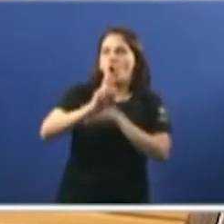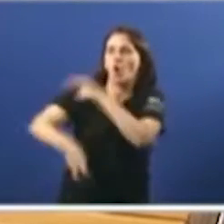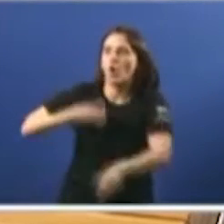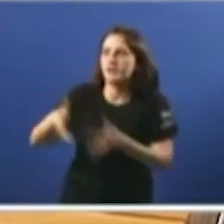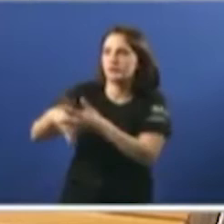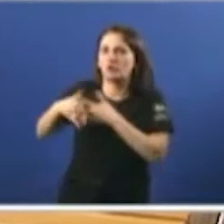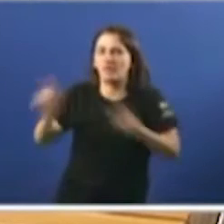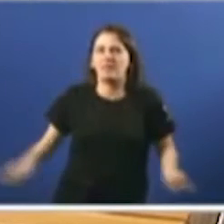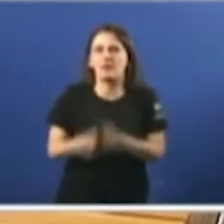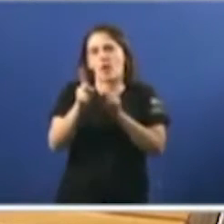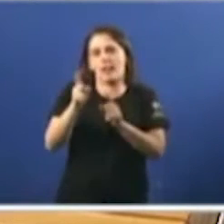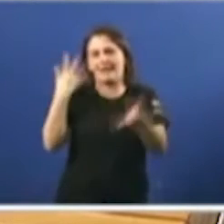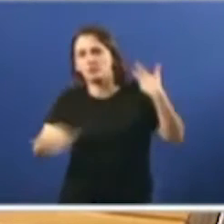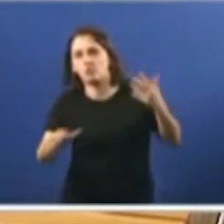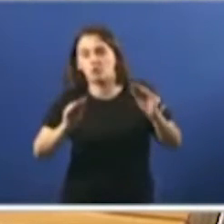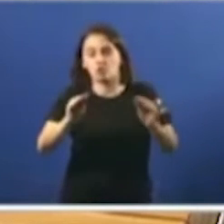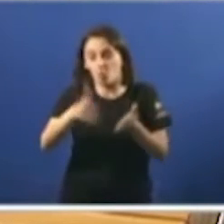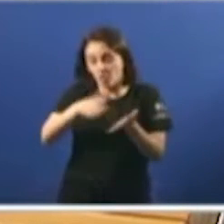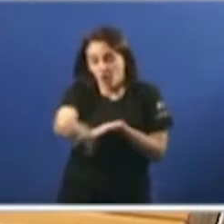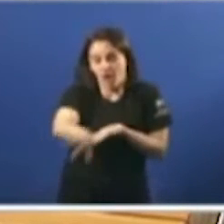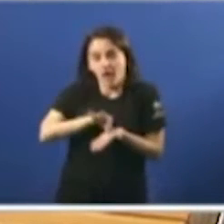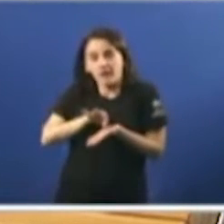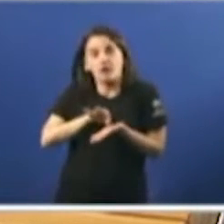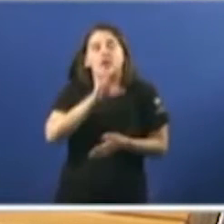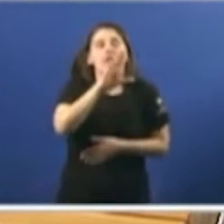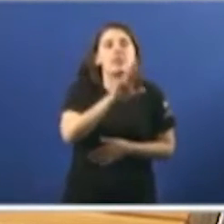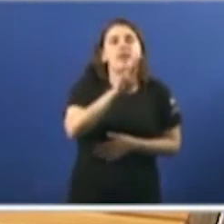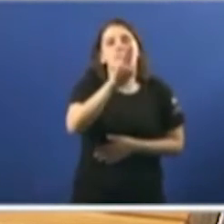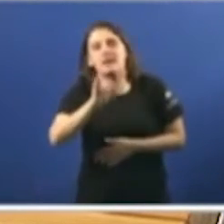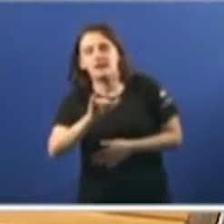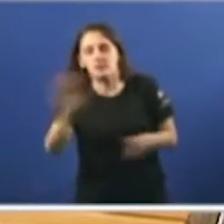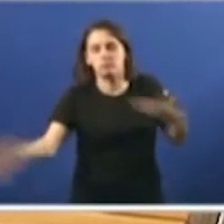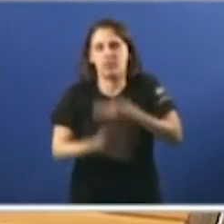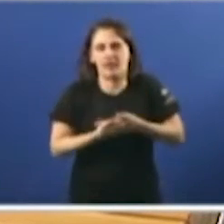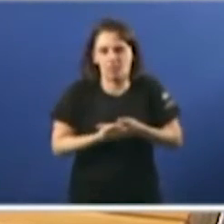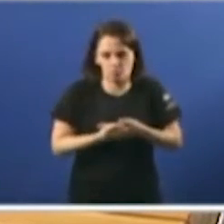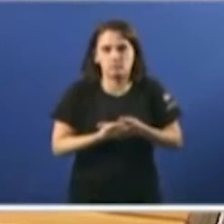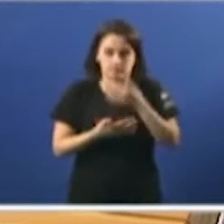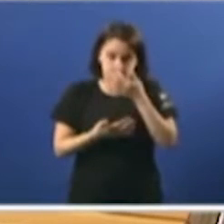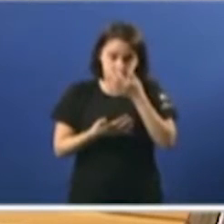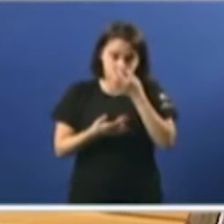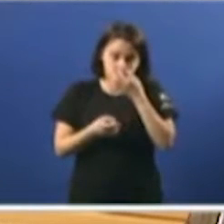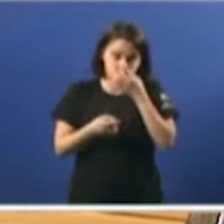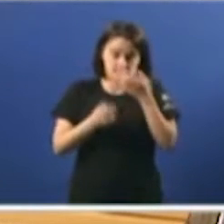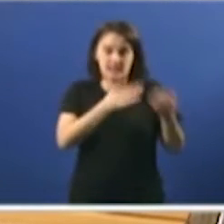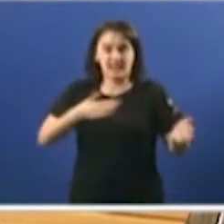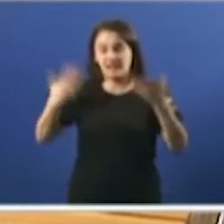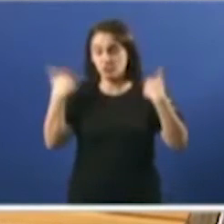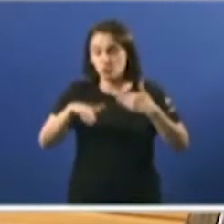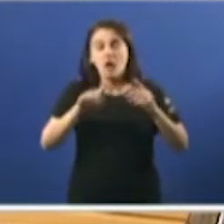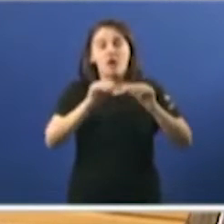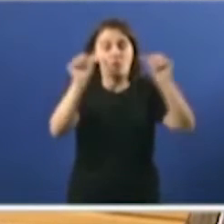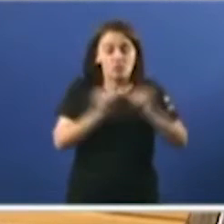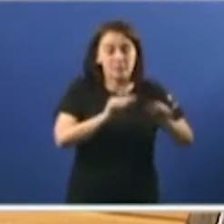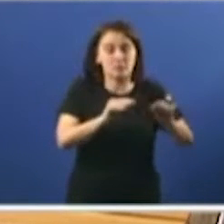encontraran no dicionario. O caso é que o CPI Monte Cassado deixou de existir. Deixou de existir. Pretender esculpar o xeito de proceder do